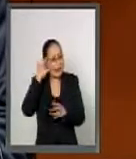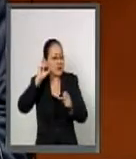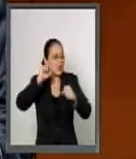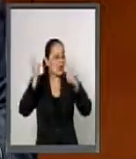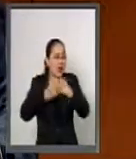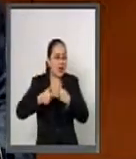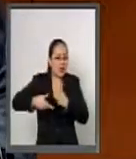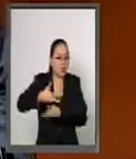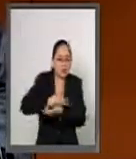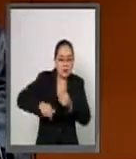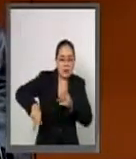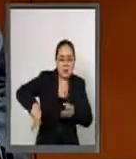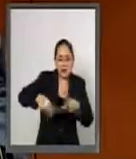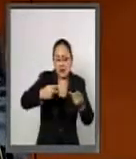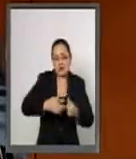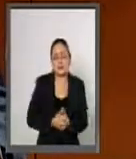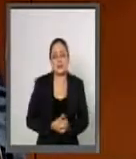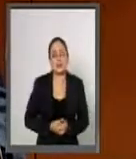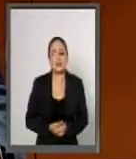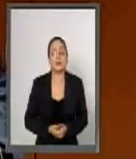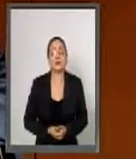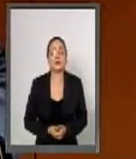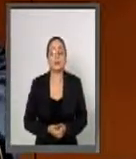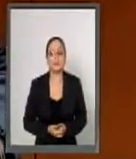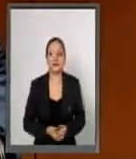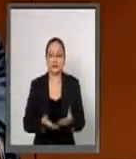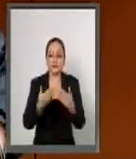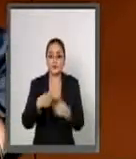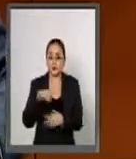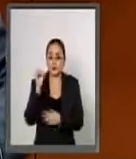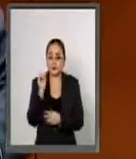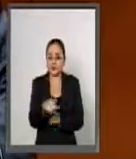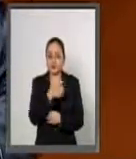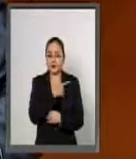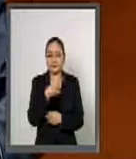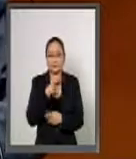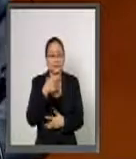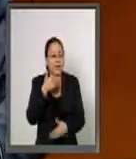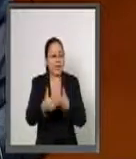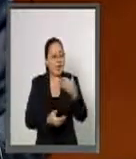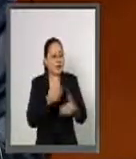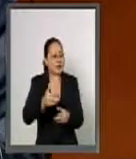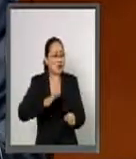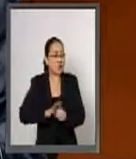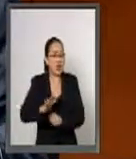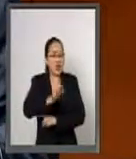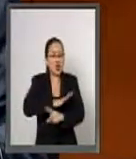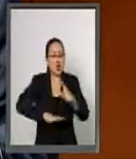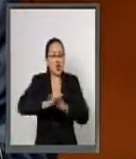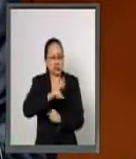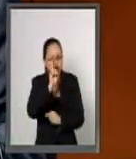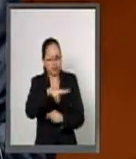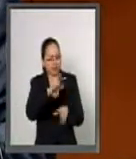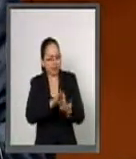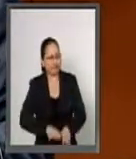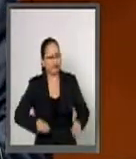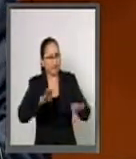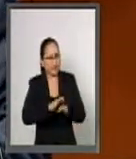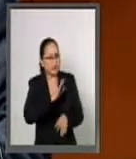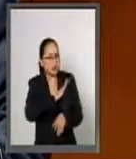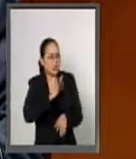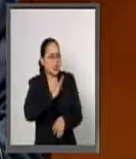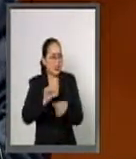contrabando. Debemos, pues, todos avanzar en las condiciones que favorezcan la